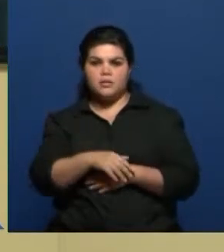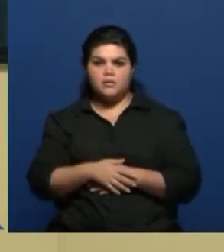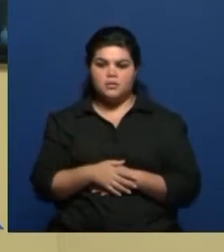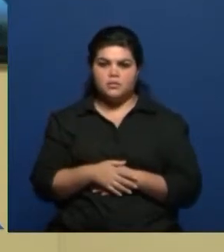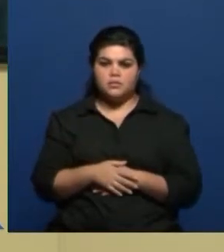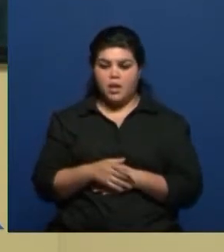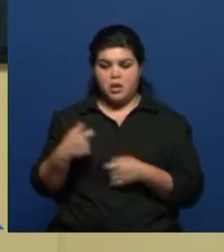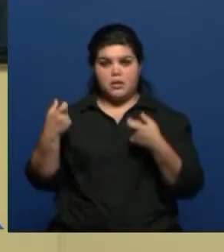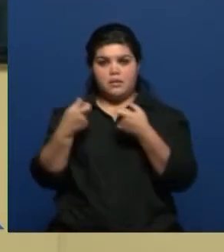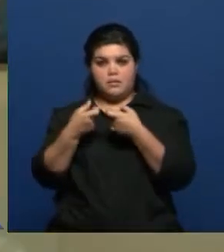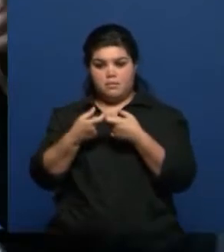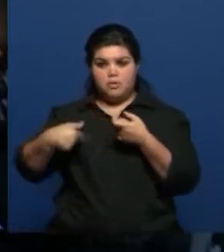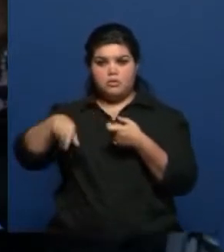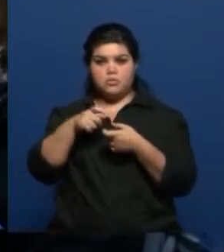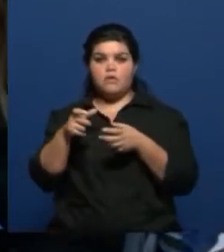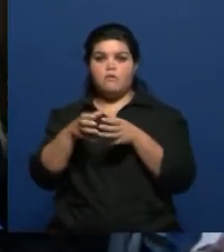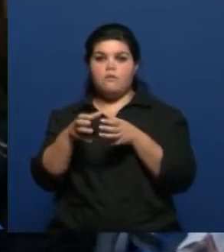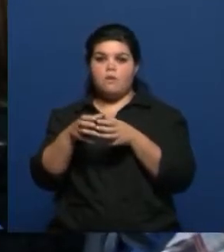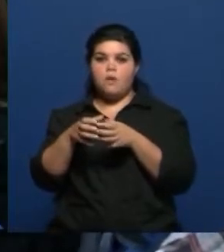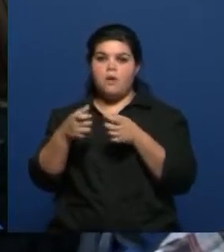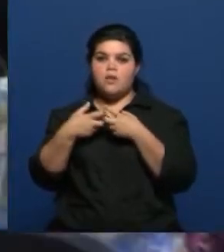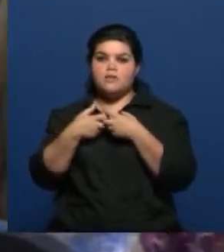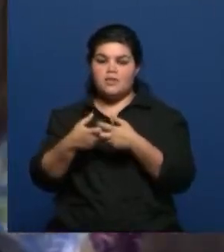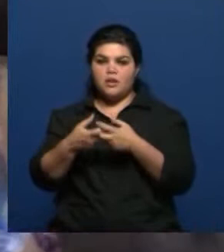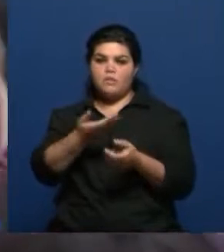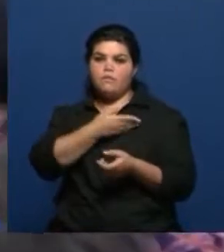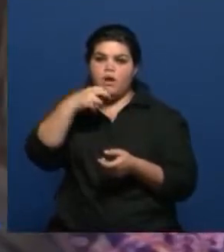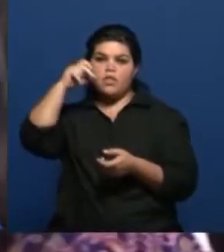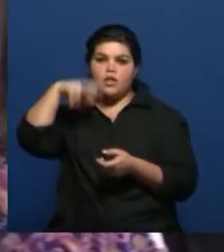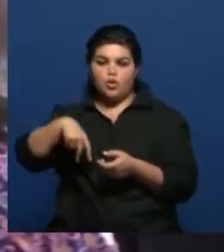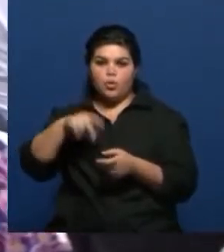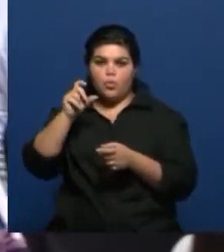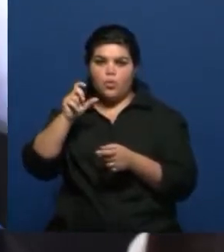nuestro gremio, nuestro sindicato Fadiun y en el mismo sentido CONADU histórica,